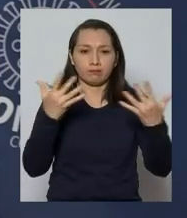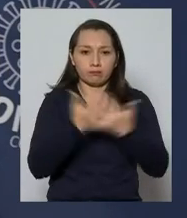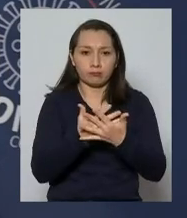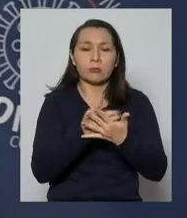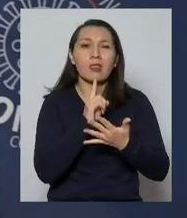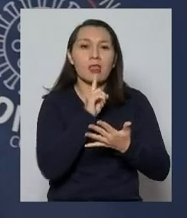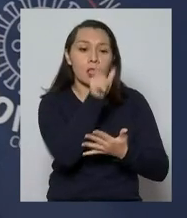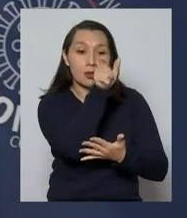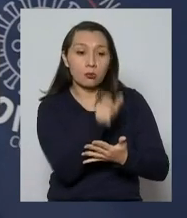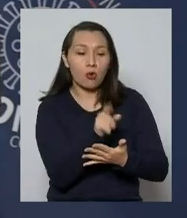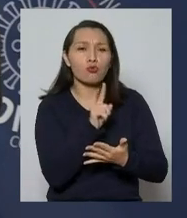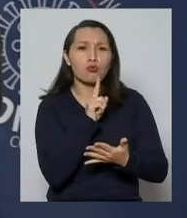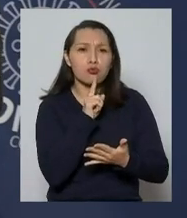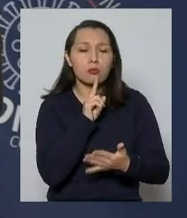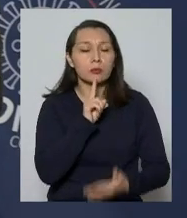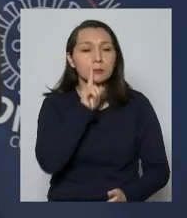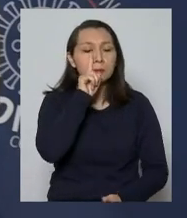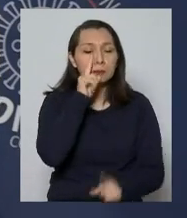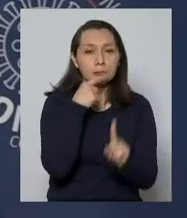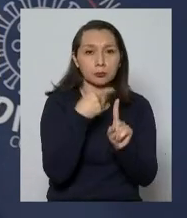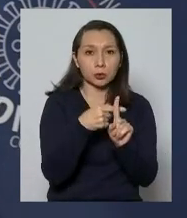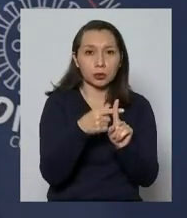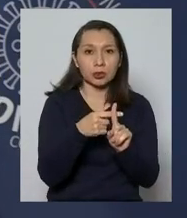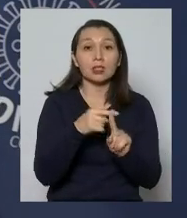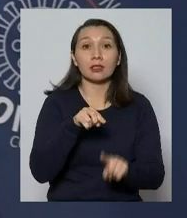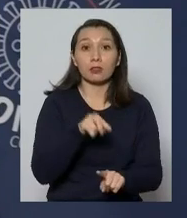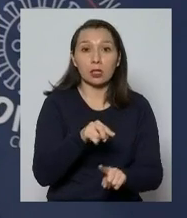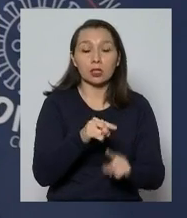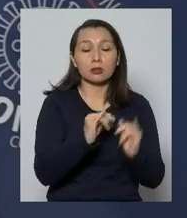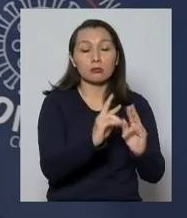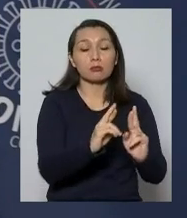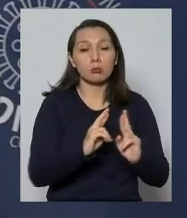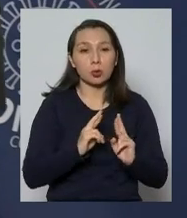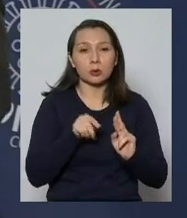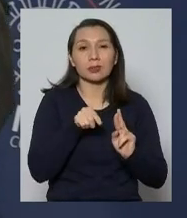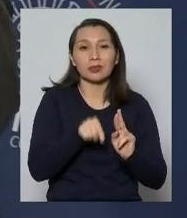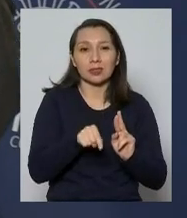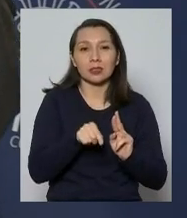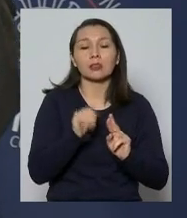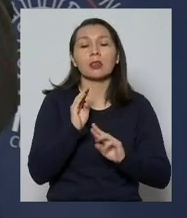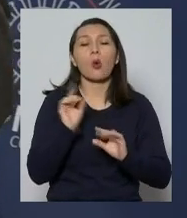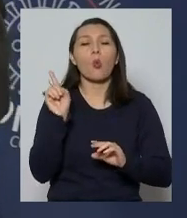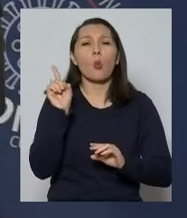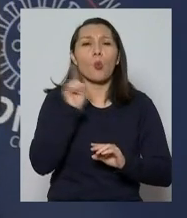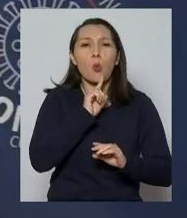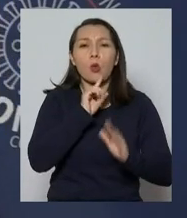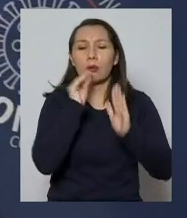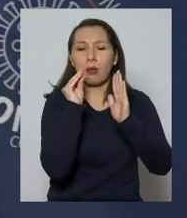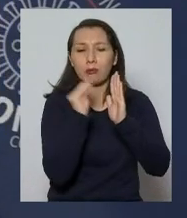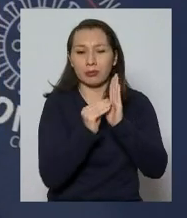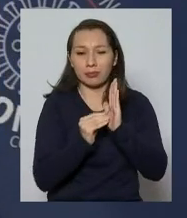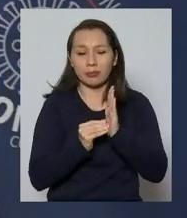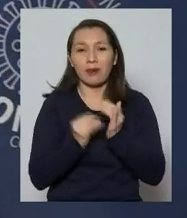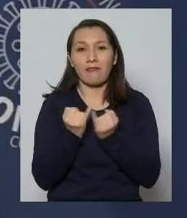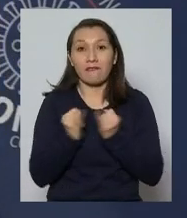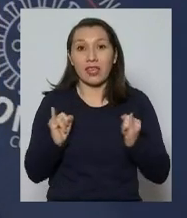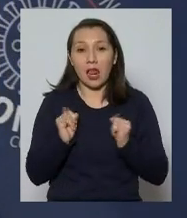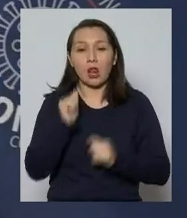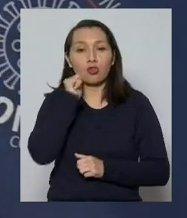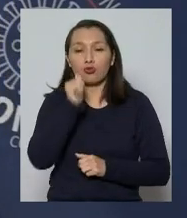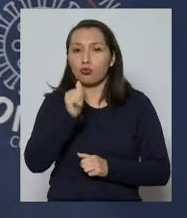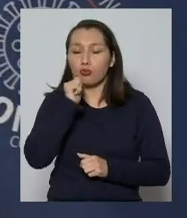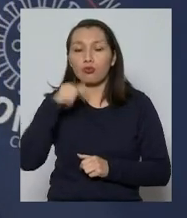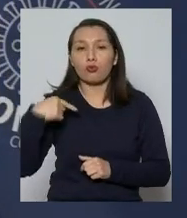de esas personas tienen un PCR positivo. Y eso resulta, entonces, en la base final que se va a reportar